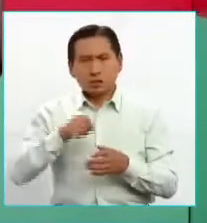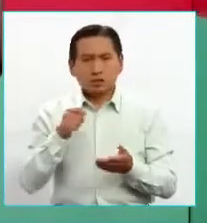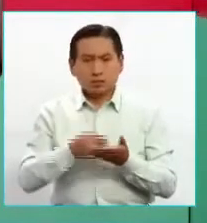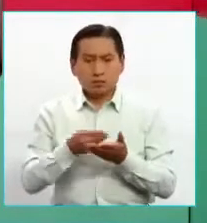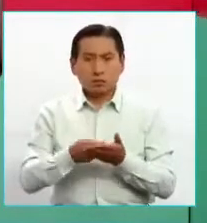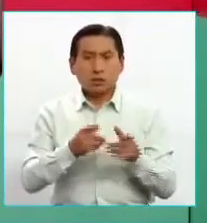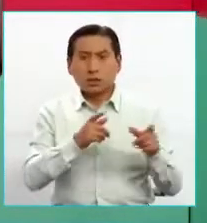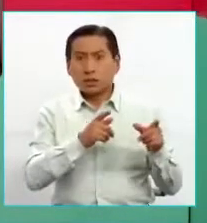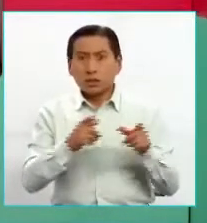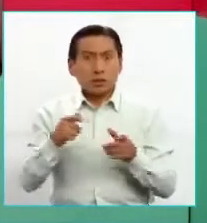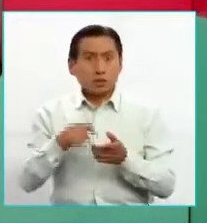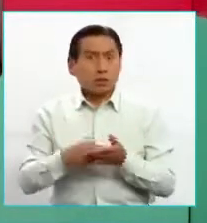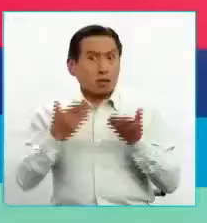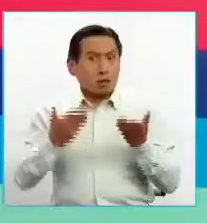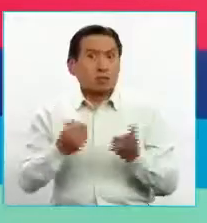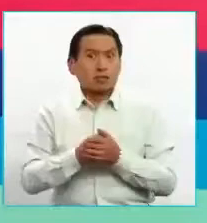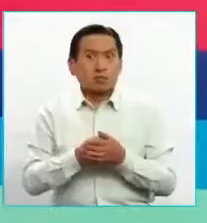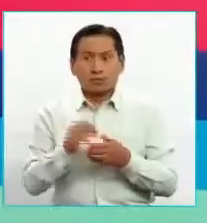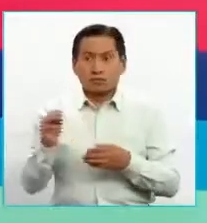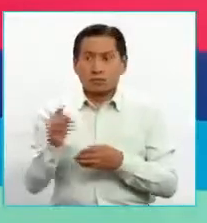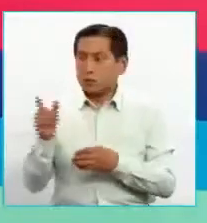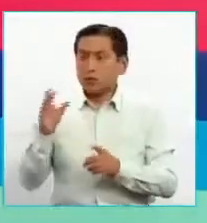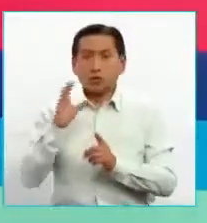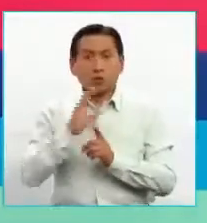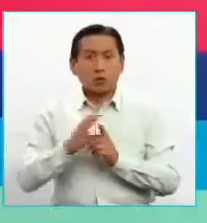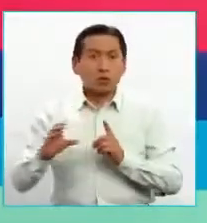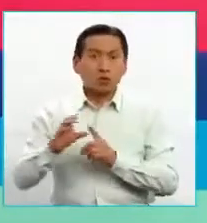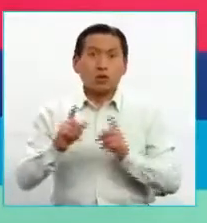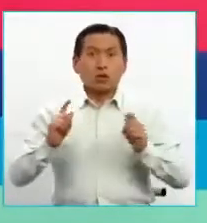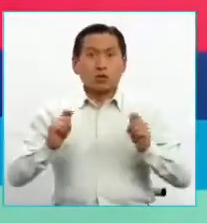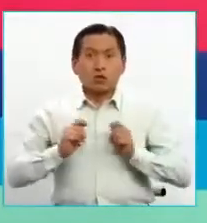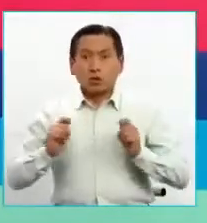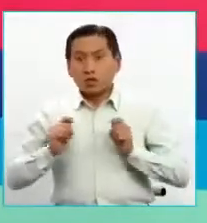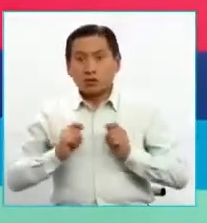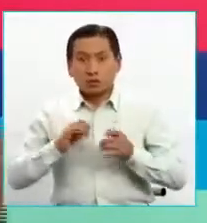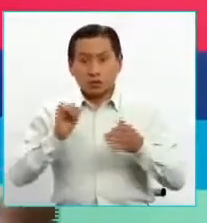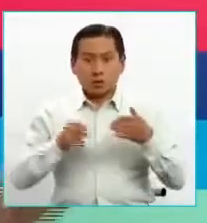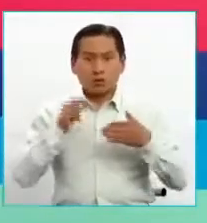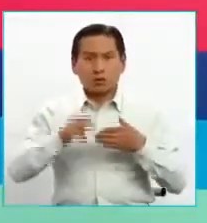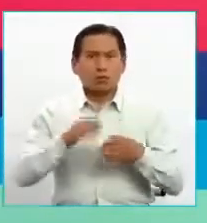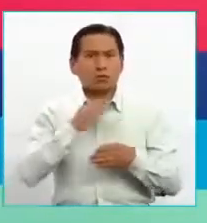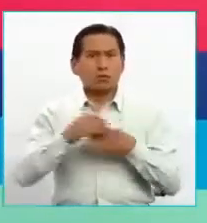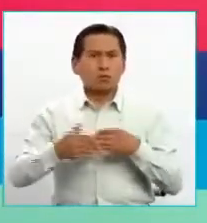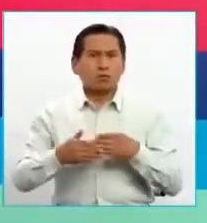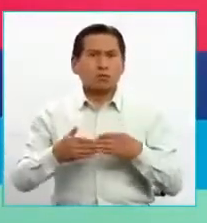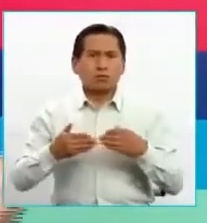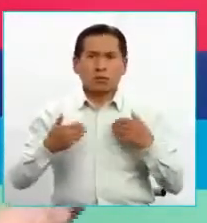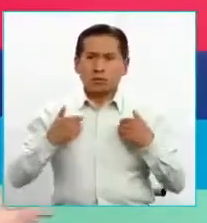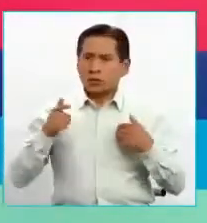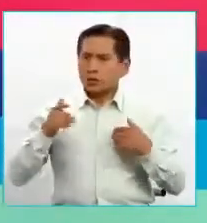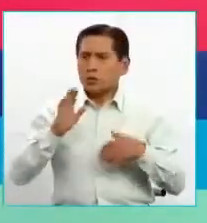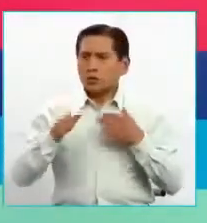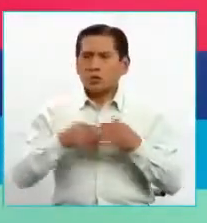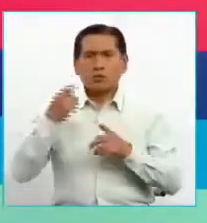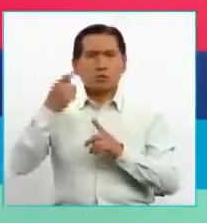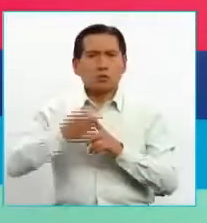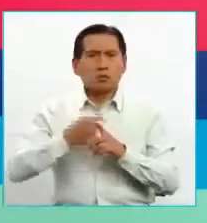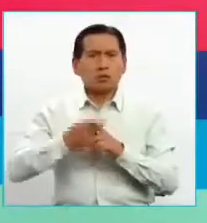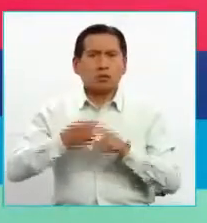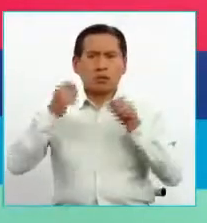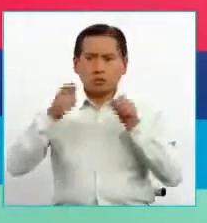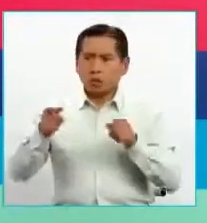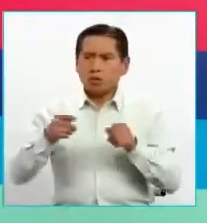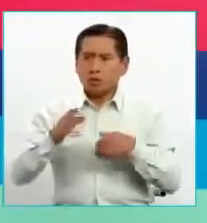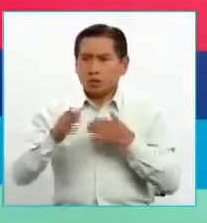estaba disponible. el Ministerio de Culturas y Turismo se cierra en junio. Tenían todos los meses para poder